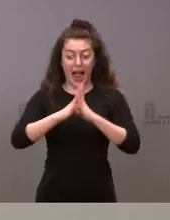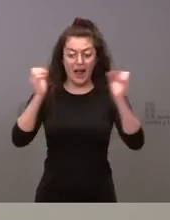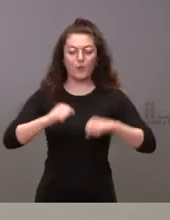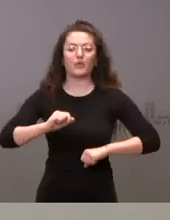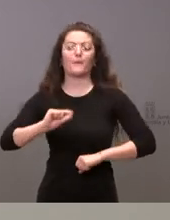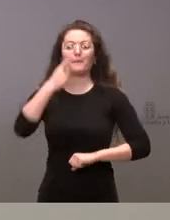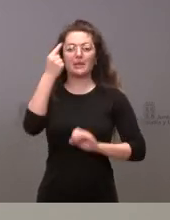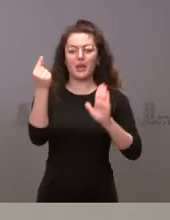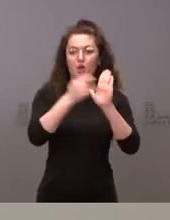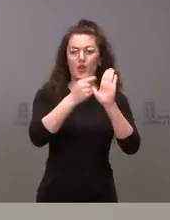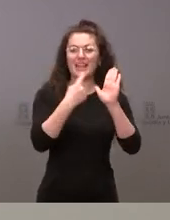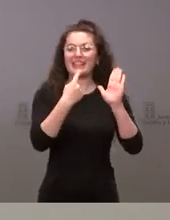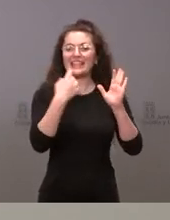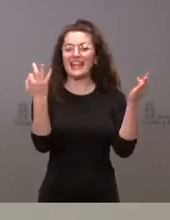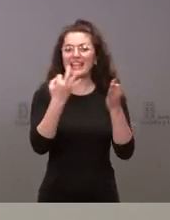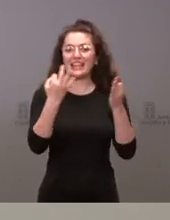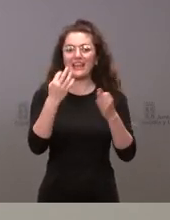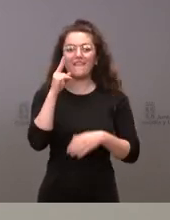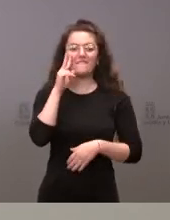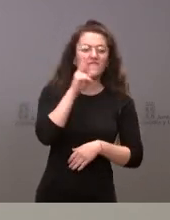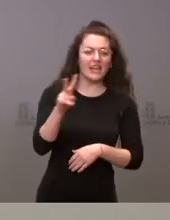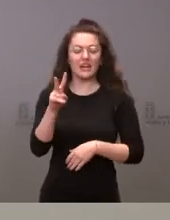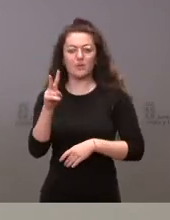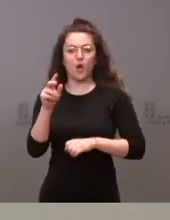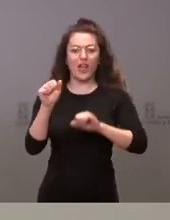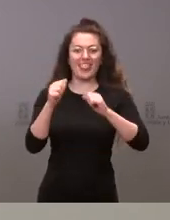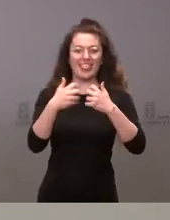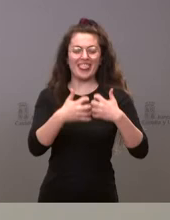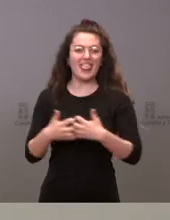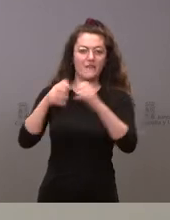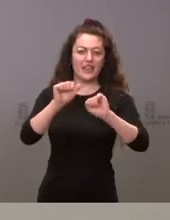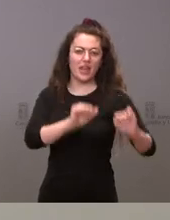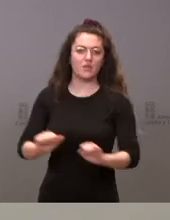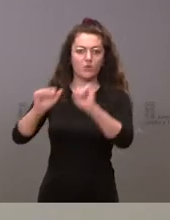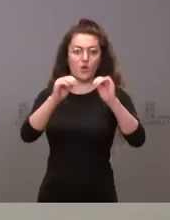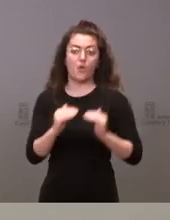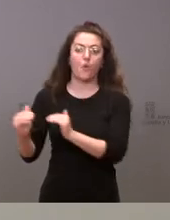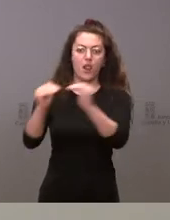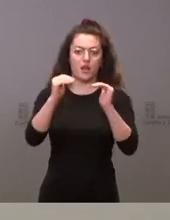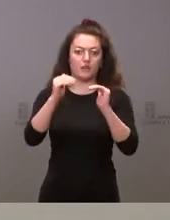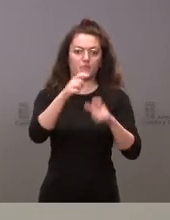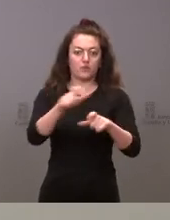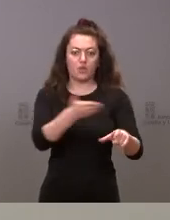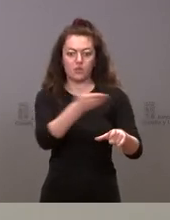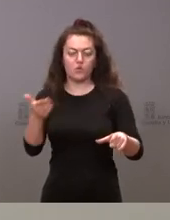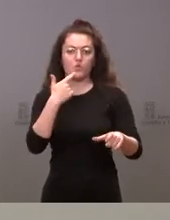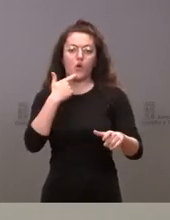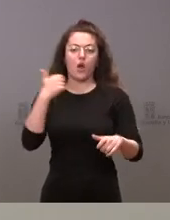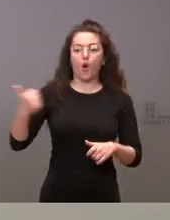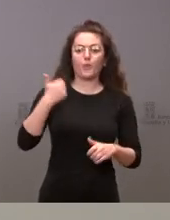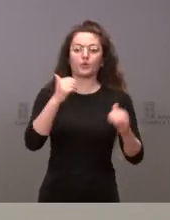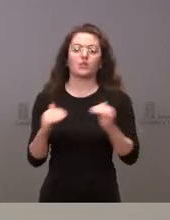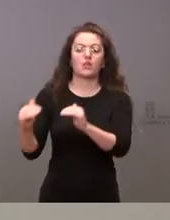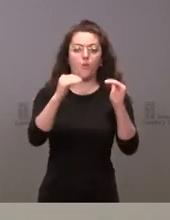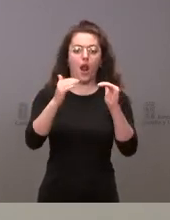claramente que vigilaremos y defenderemos la igualdad ante la ley de todos los ciudadanos y expresamente habla de la igualdad de oportunidades y la igualdad entre mujeres y